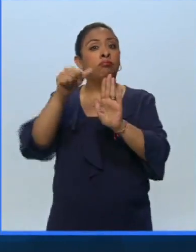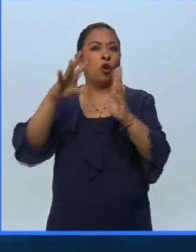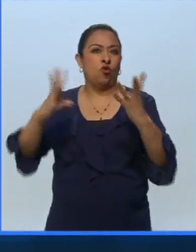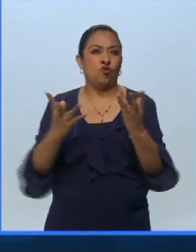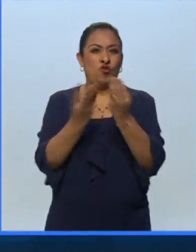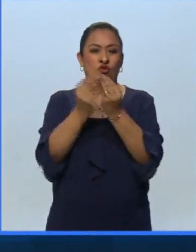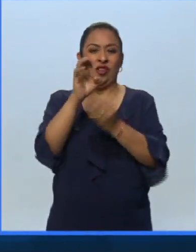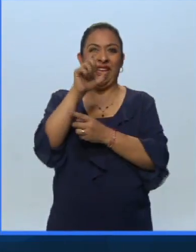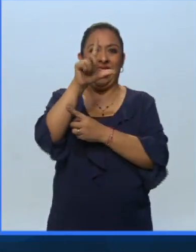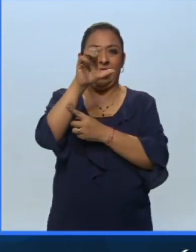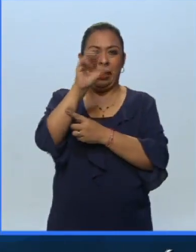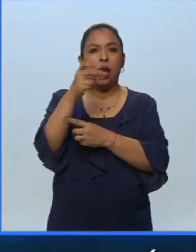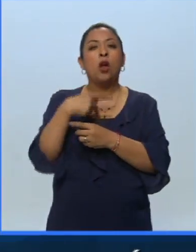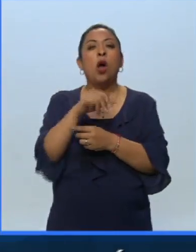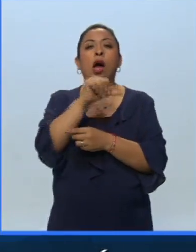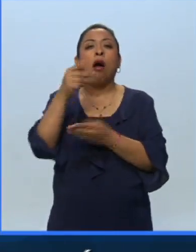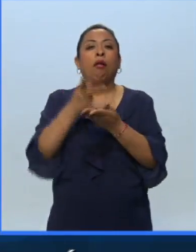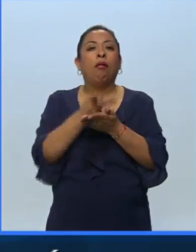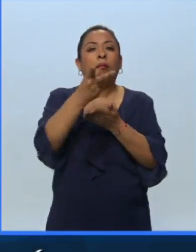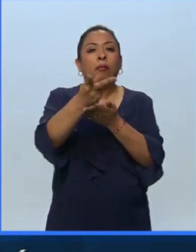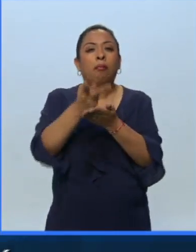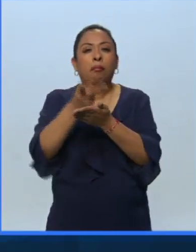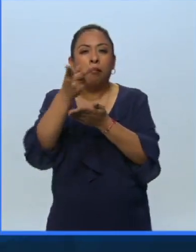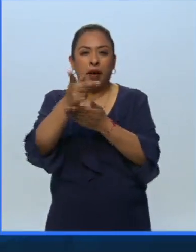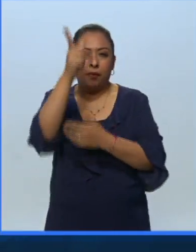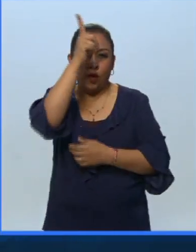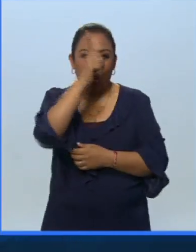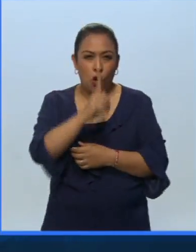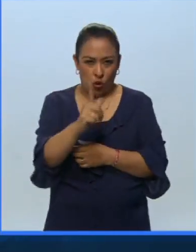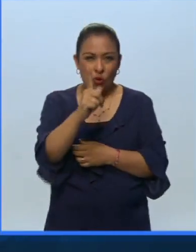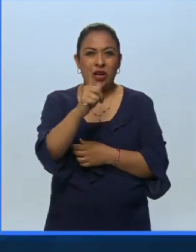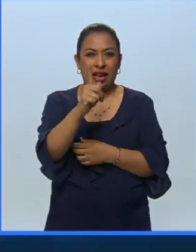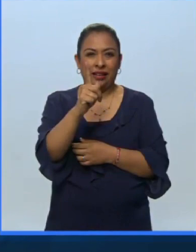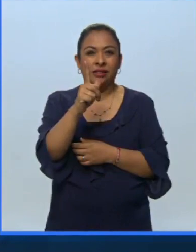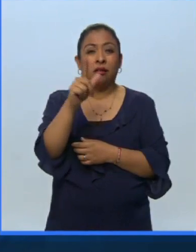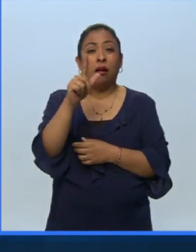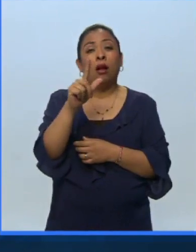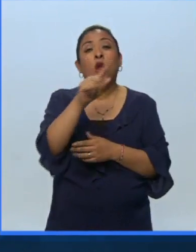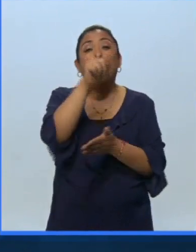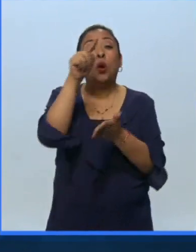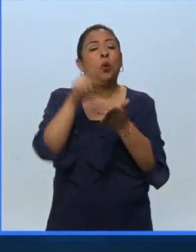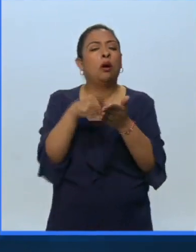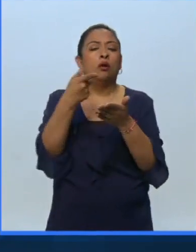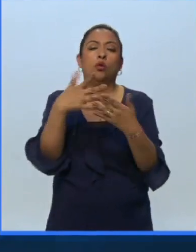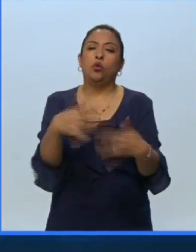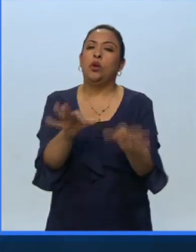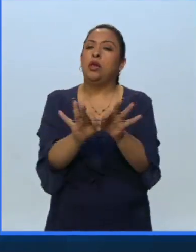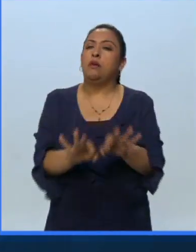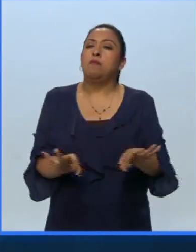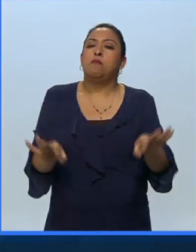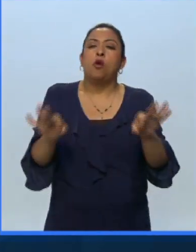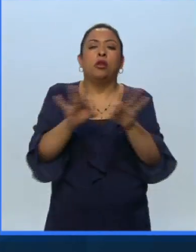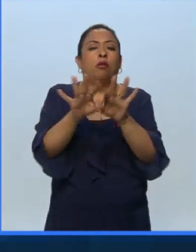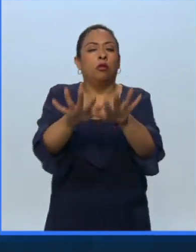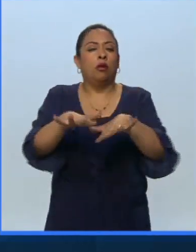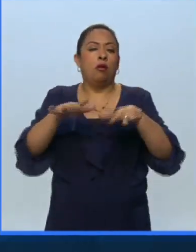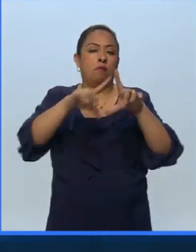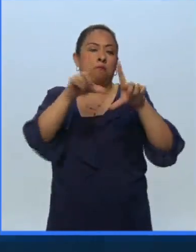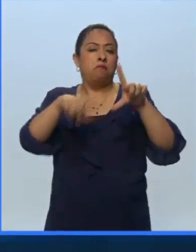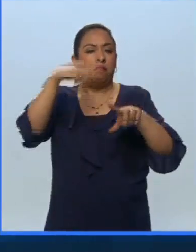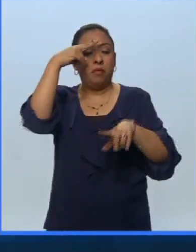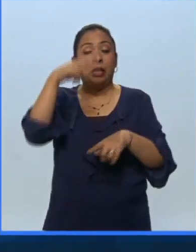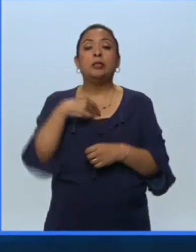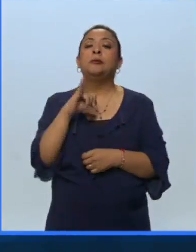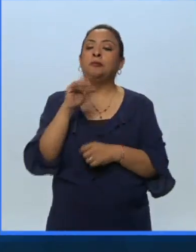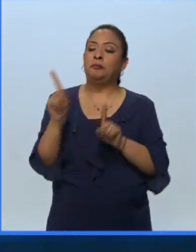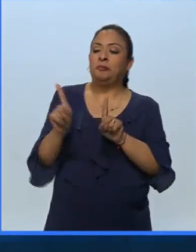elenco de la entrega de Las Lunas en el recinto más importante de espectáculos en nuestro país. Sí, bueno,